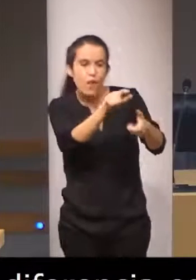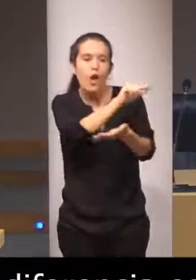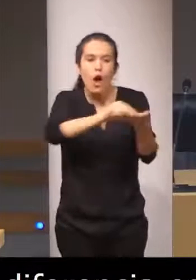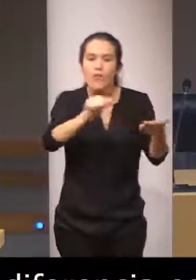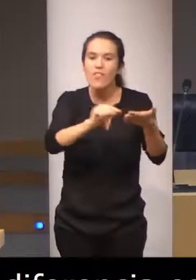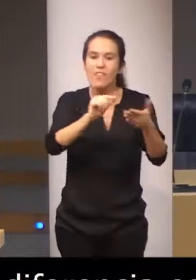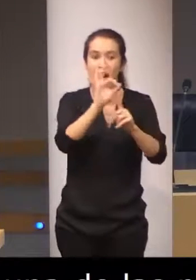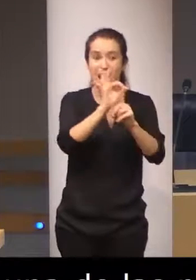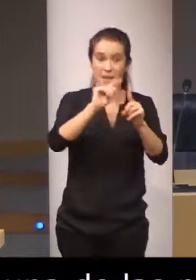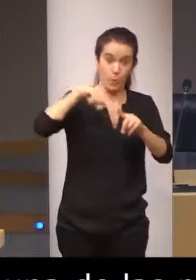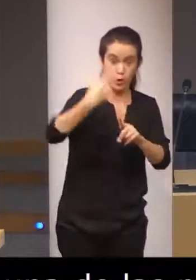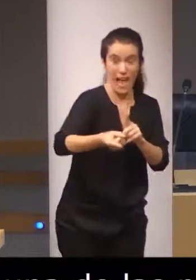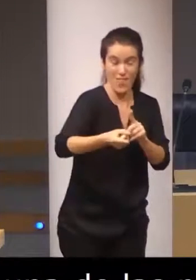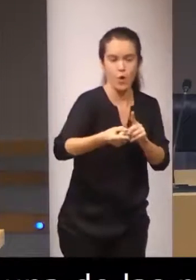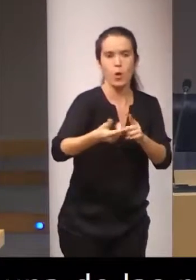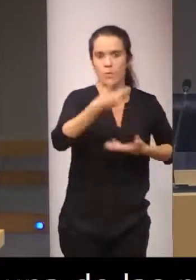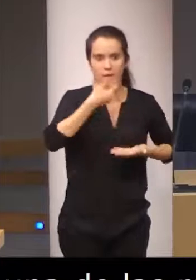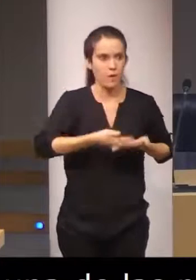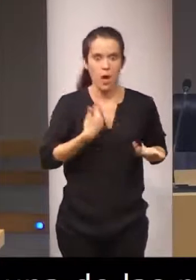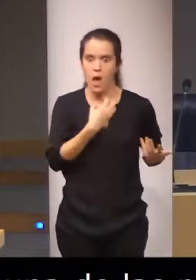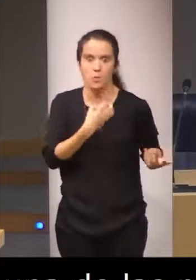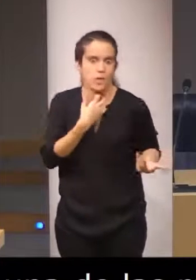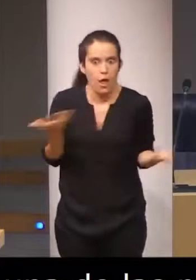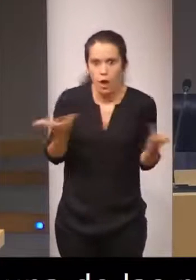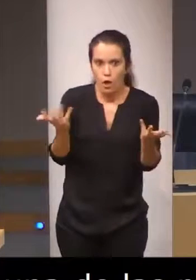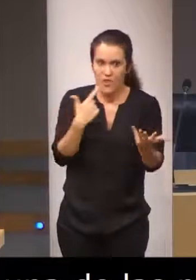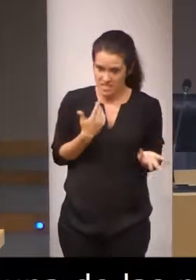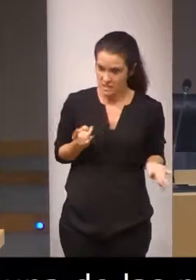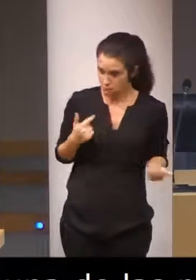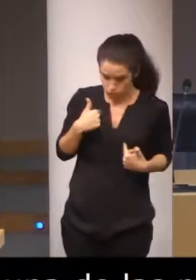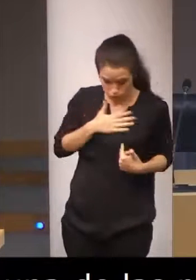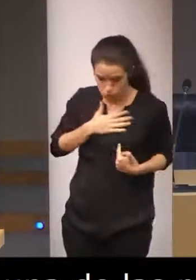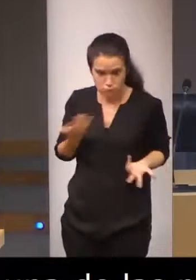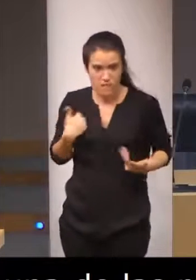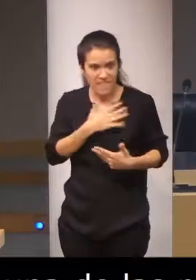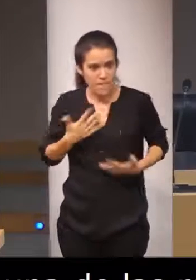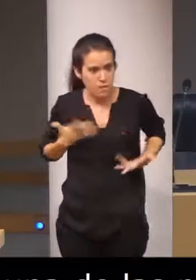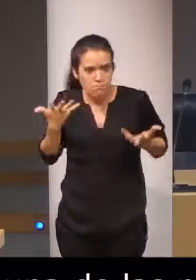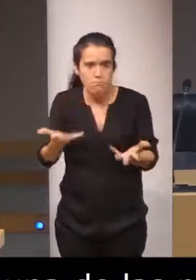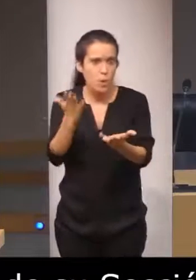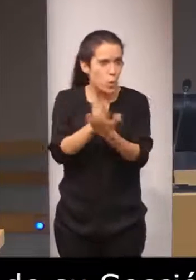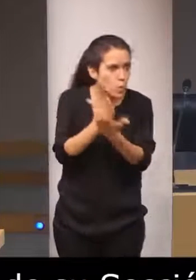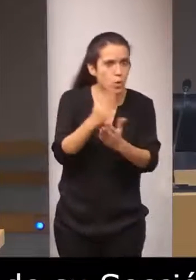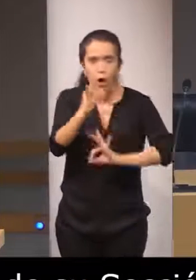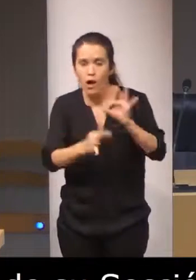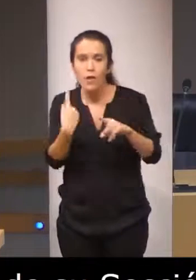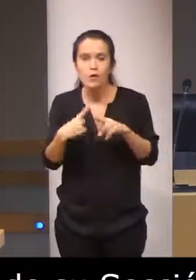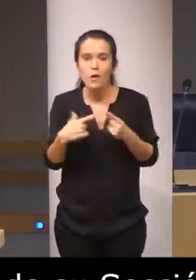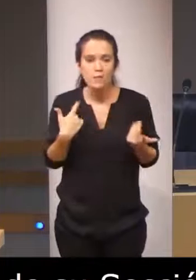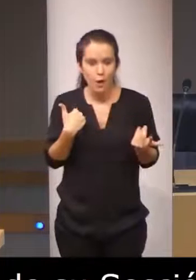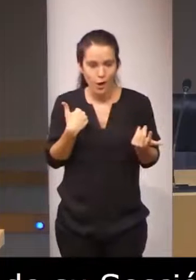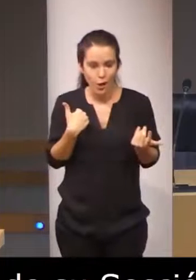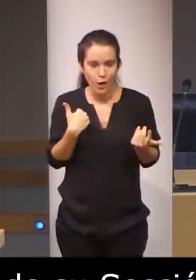posgrado nos han pedido auxilio porque nos han dicho sí nosotros estamos dispuestos a organizar curso pero no sabemos